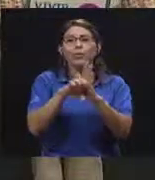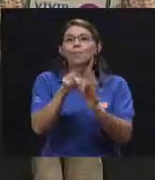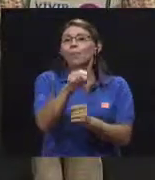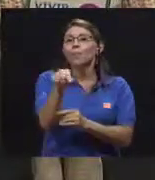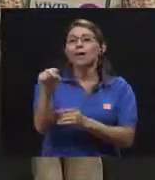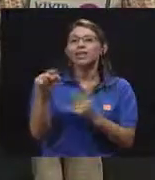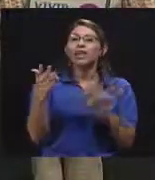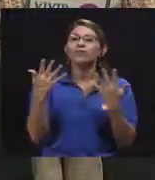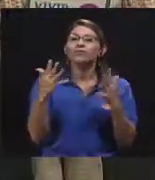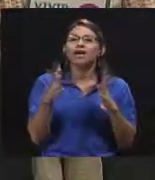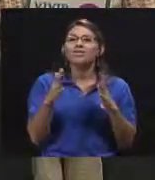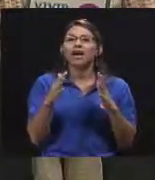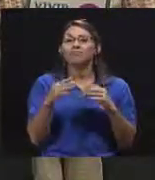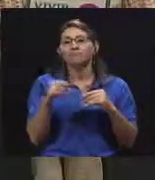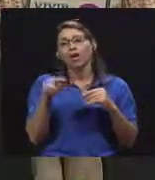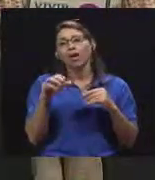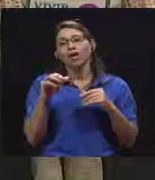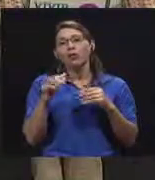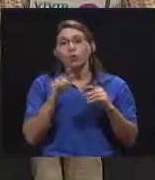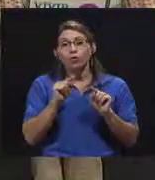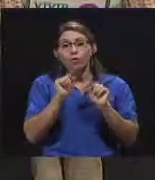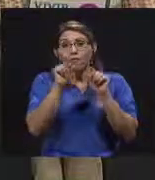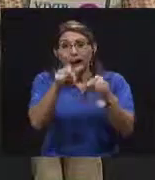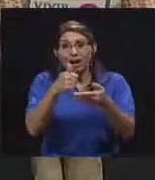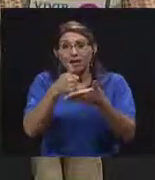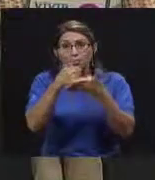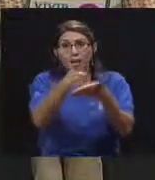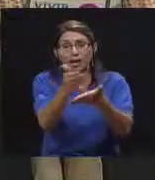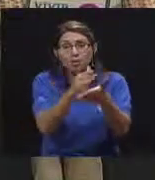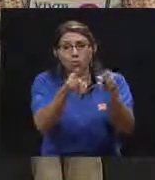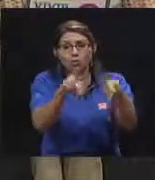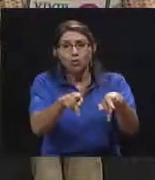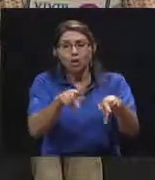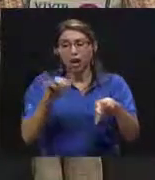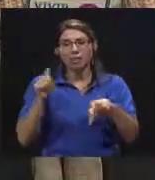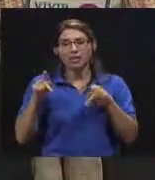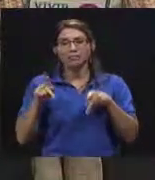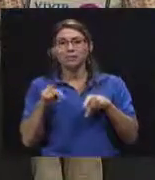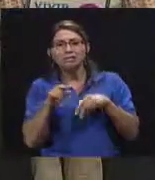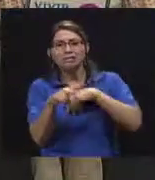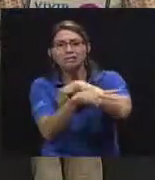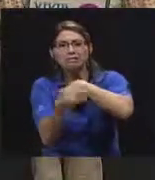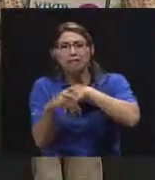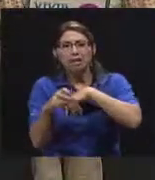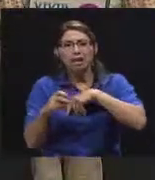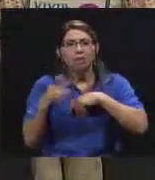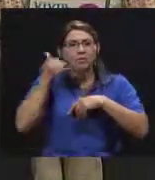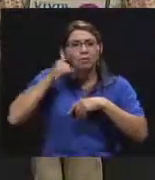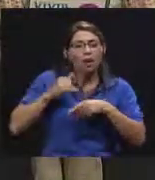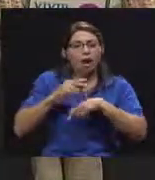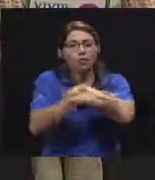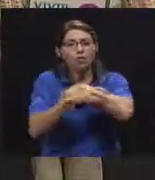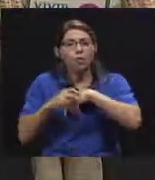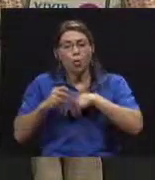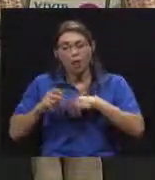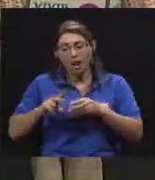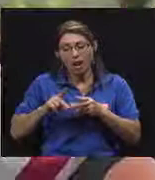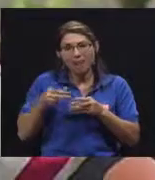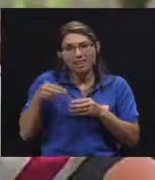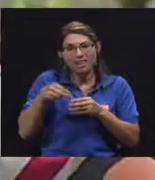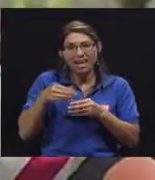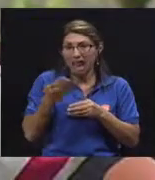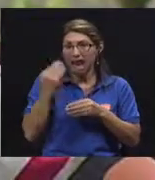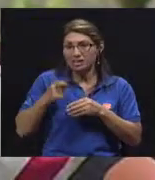celular, sus billeteras y demás, pues en ciertos otros incidentes, en Alajuela, pues recuerdo uno, hace poco. Pero sí,